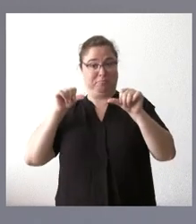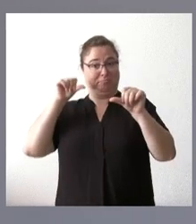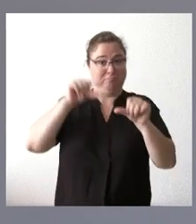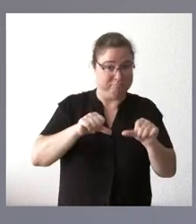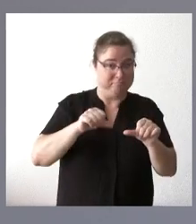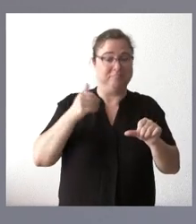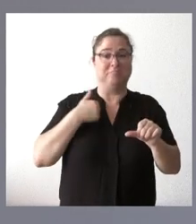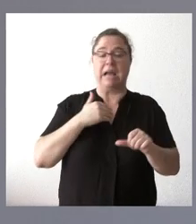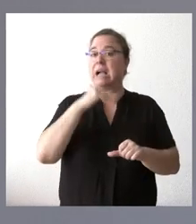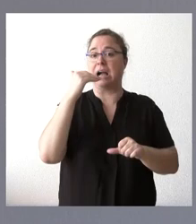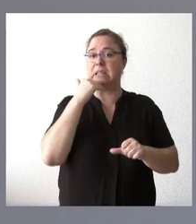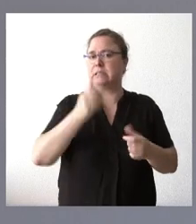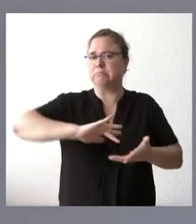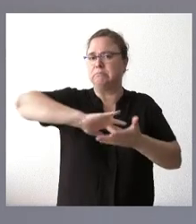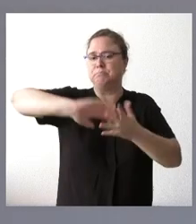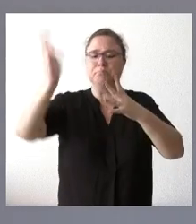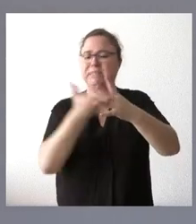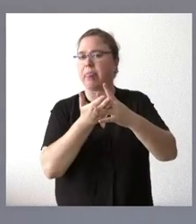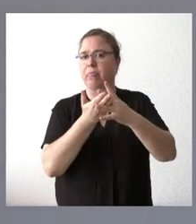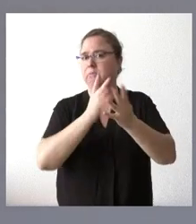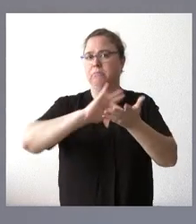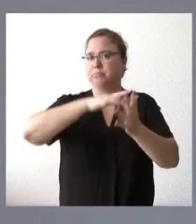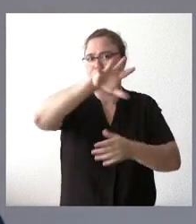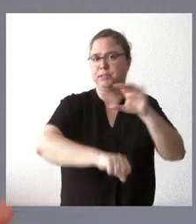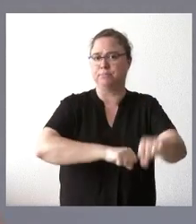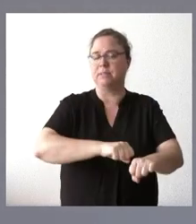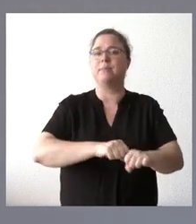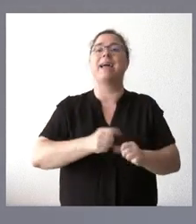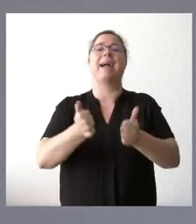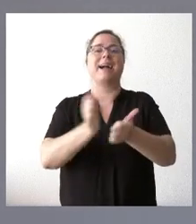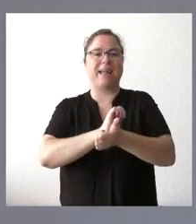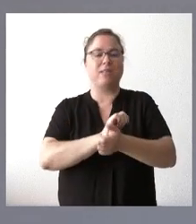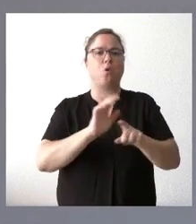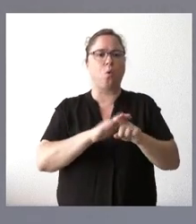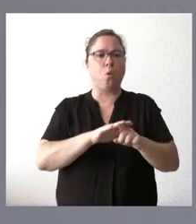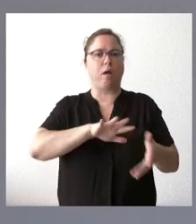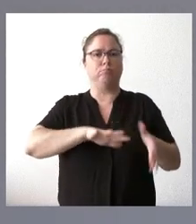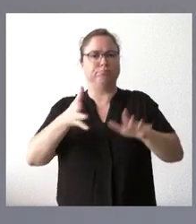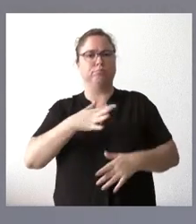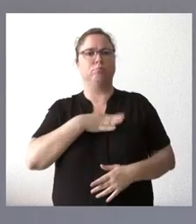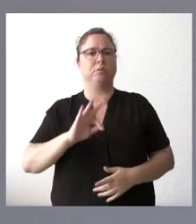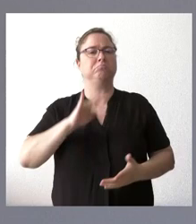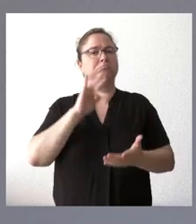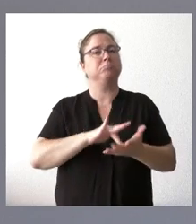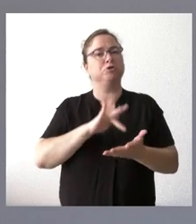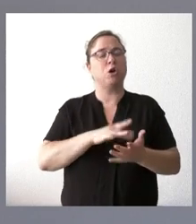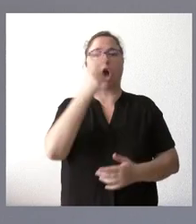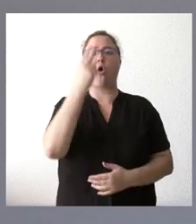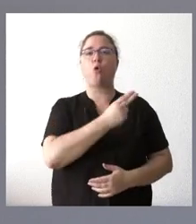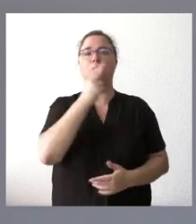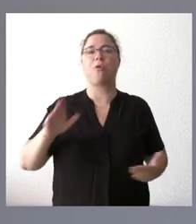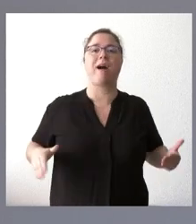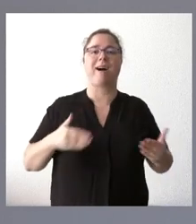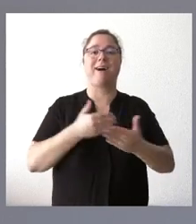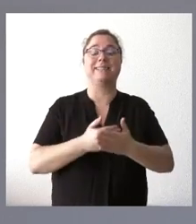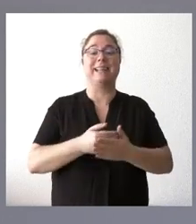consumido más del 50% de lo disponible. El crédito, la capacidad de ejecución alcanza en fase de compromiso hasta el 31